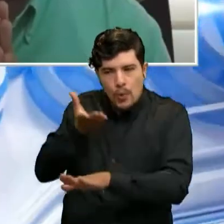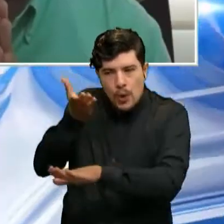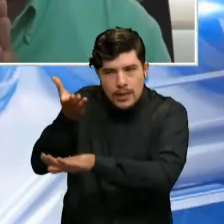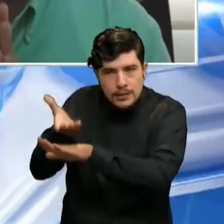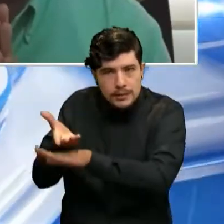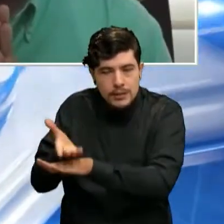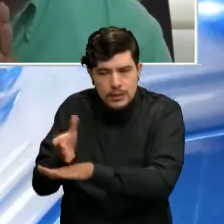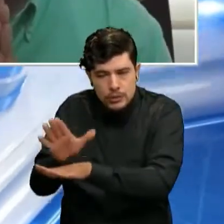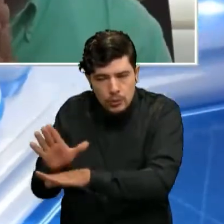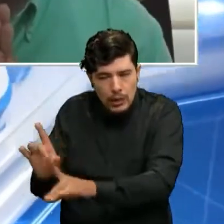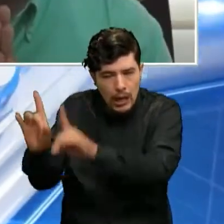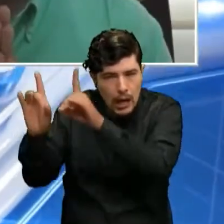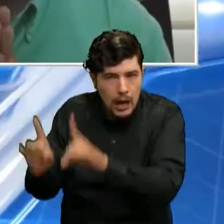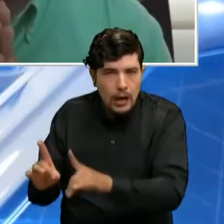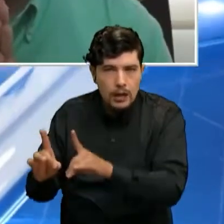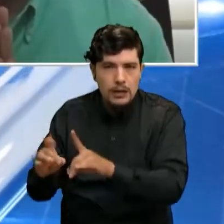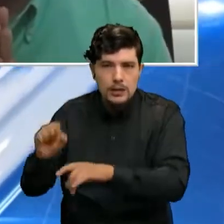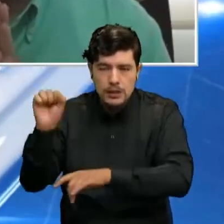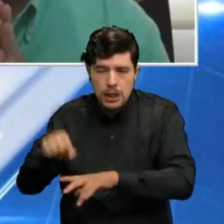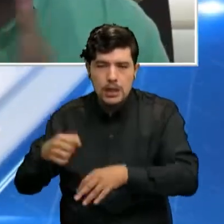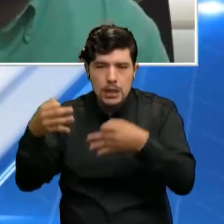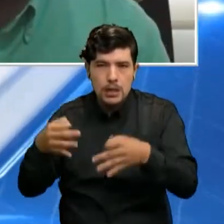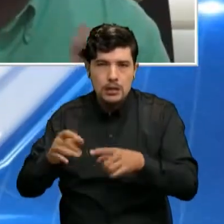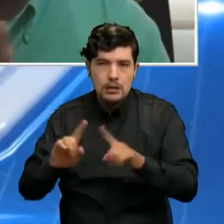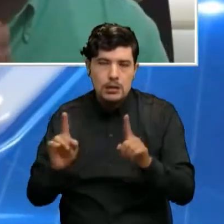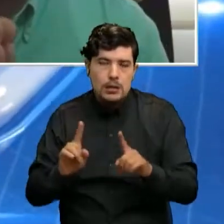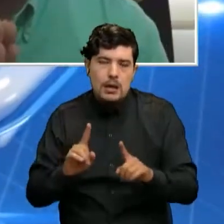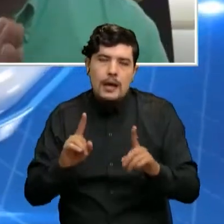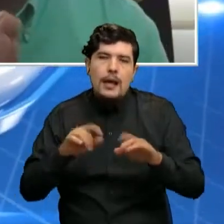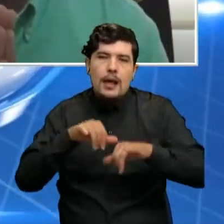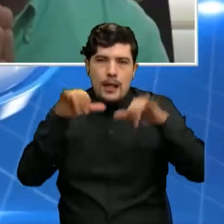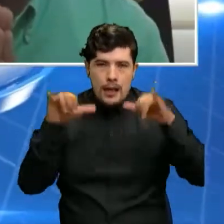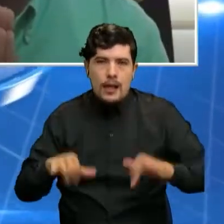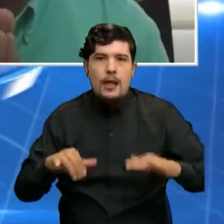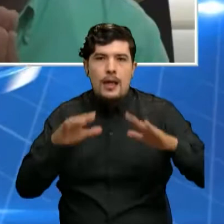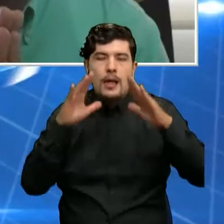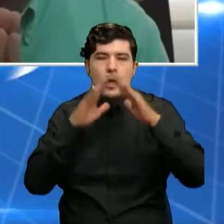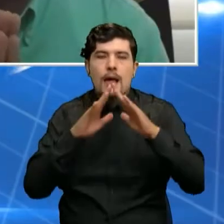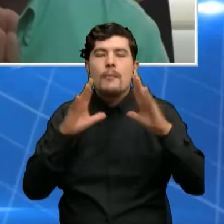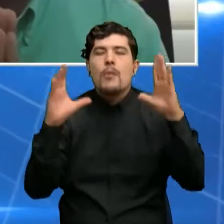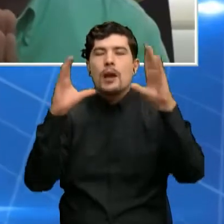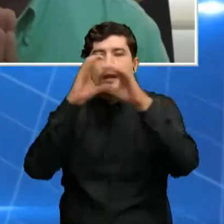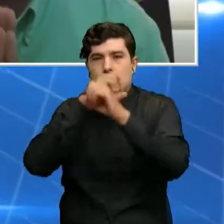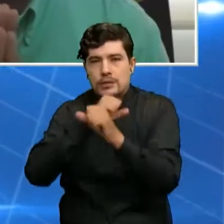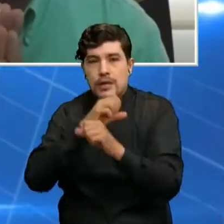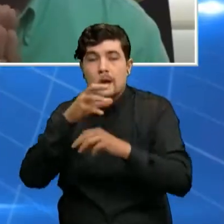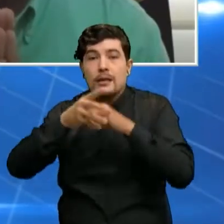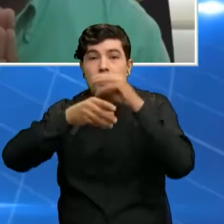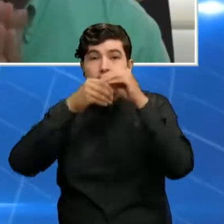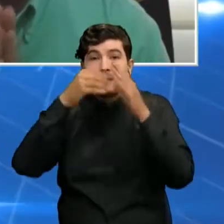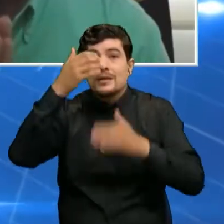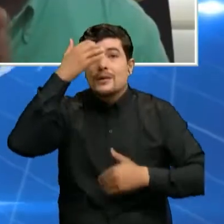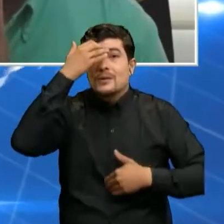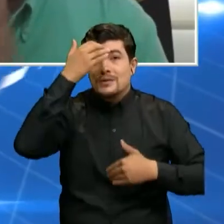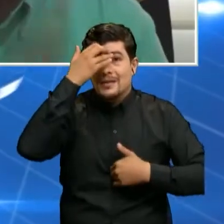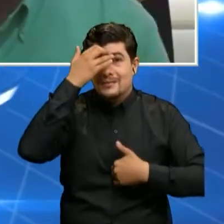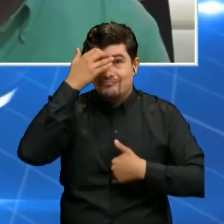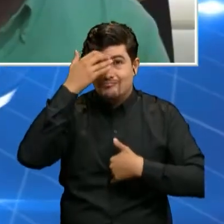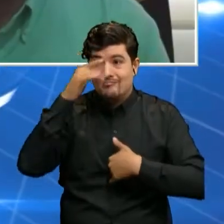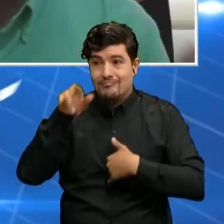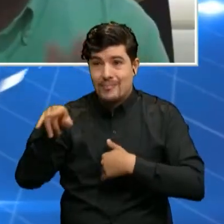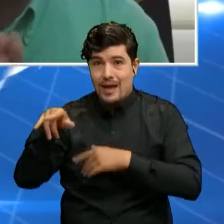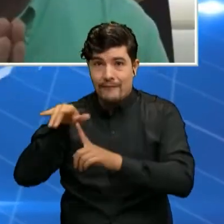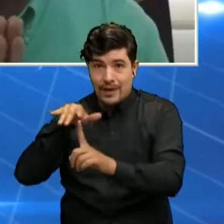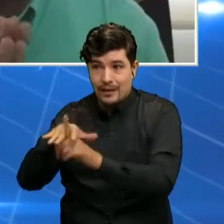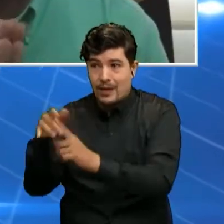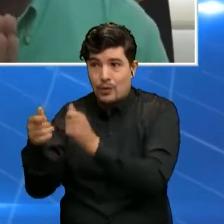a confirmar. Es el toque de queda nocturna. Y también tenemos que ser conscientes de que nosotros no podemos seguir afectando la economía.